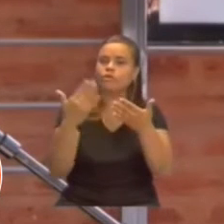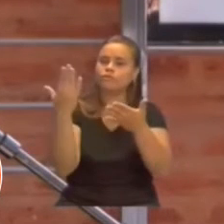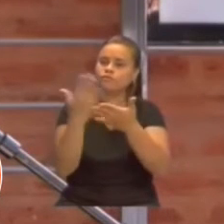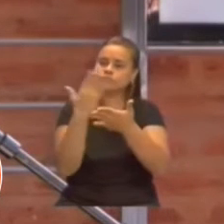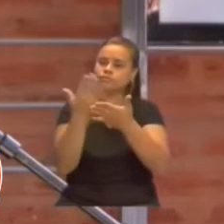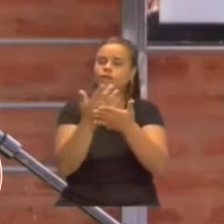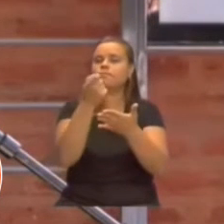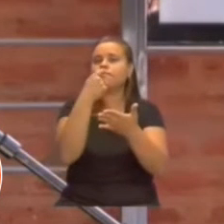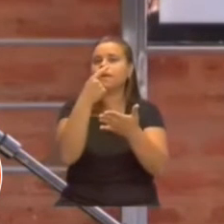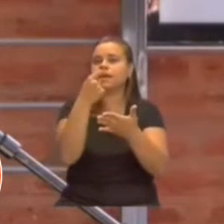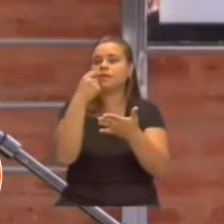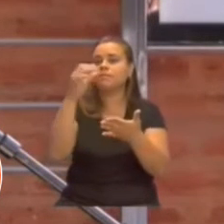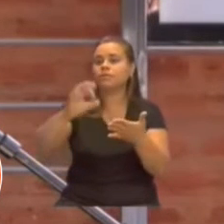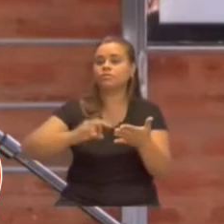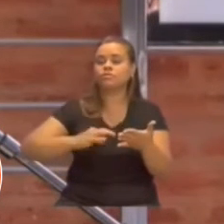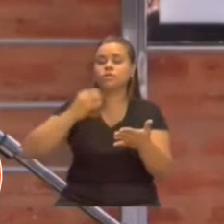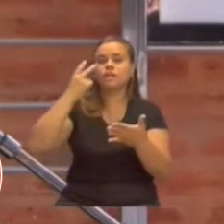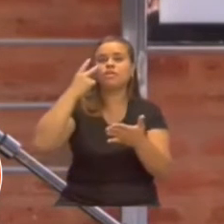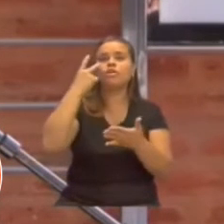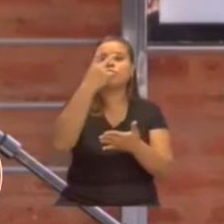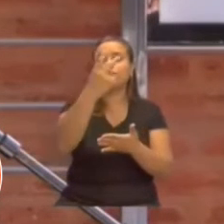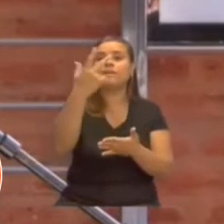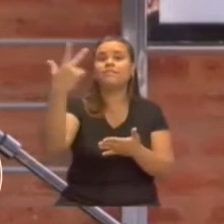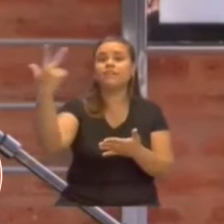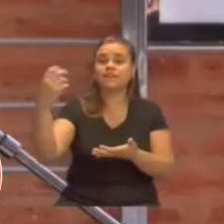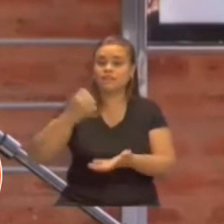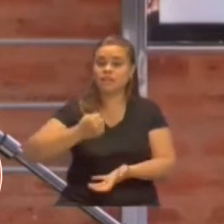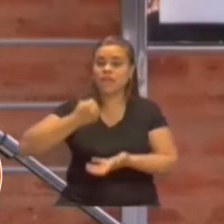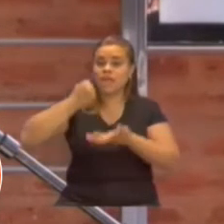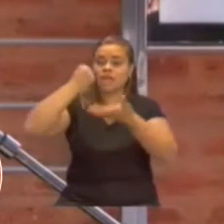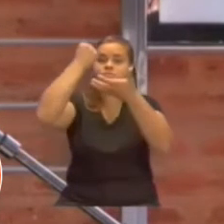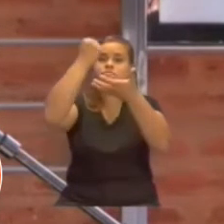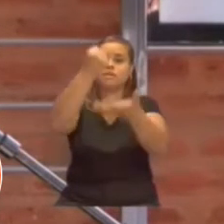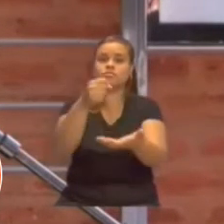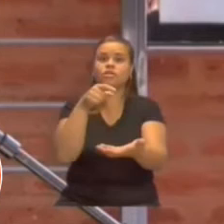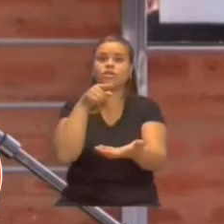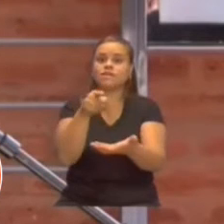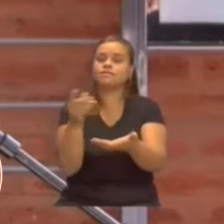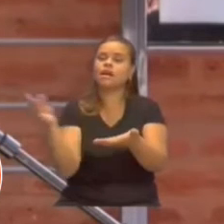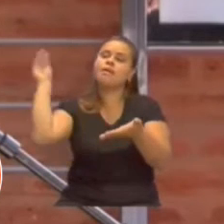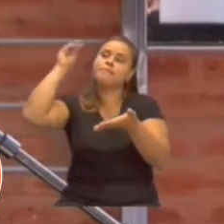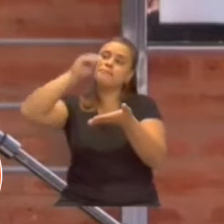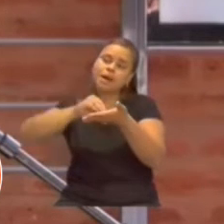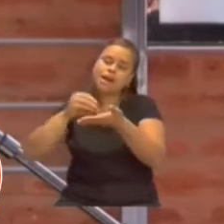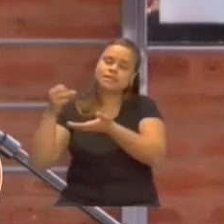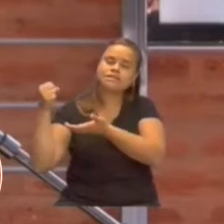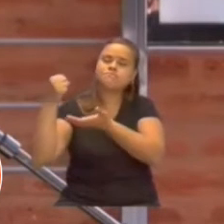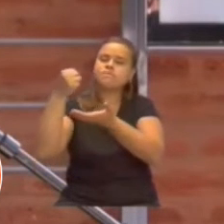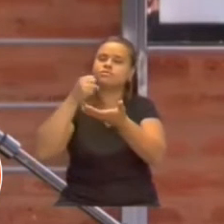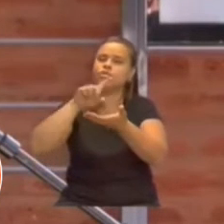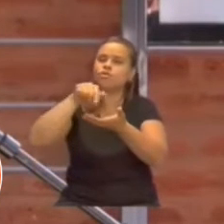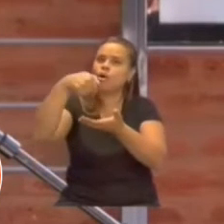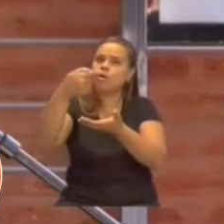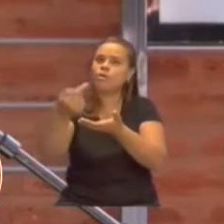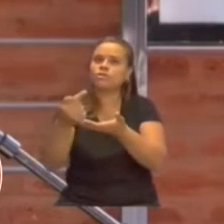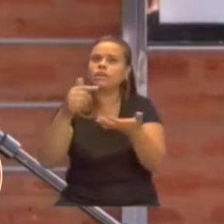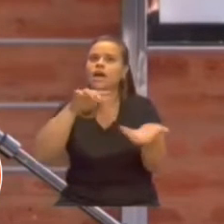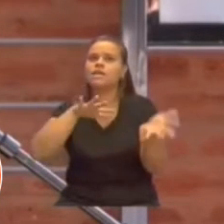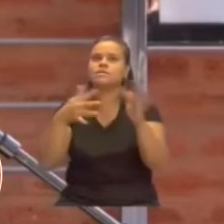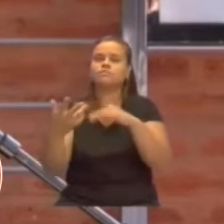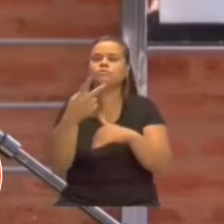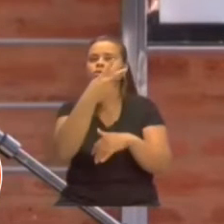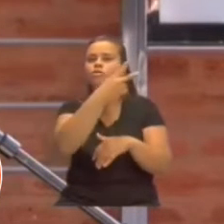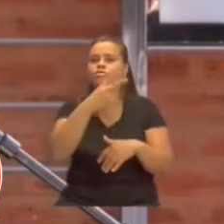efectos de que en año 2023, con esta inversión de 200 millones de pesos, más otra inversión para soluciones fisiológicas, que serán cerca de 300 millones de pesos,